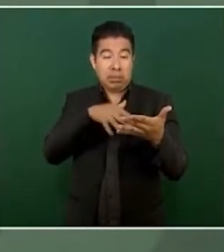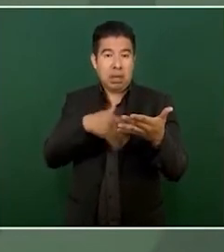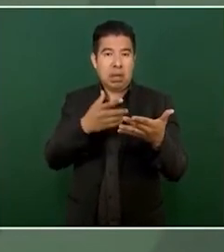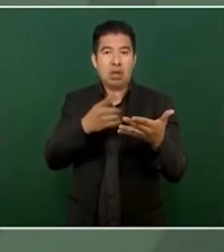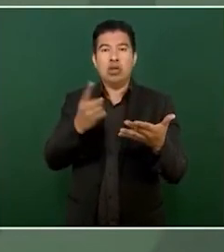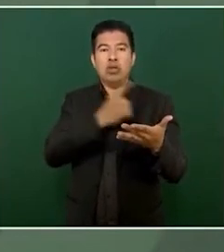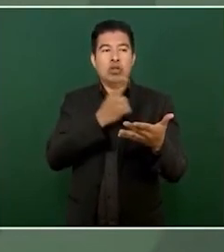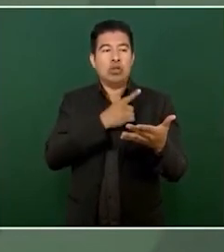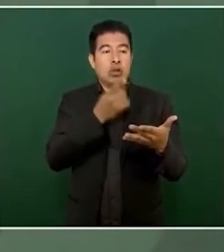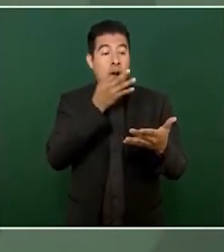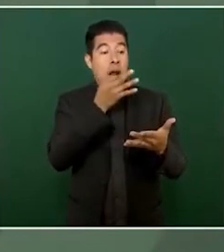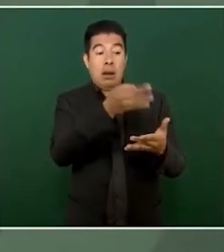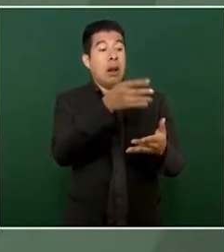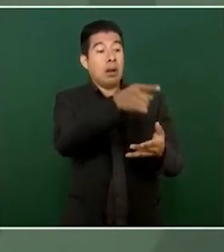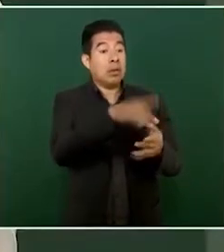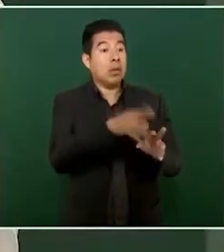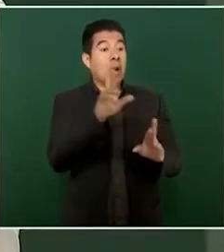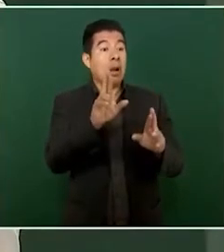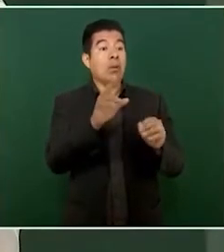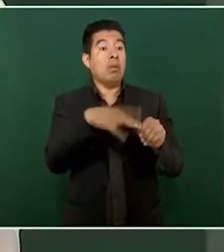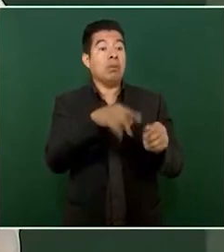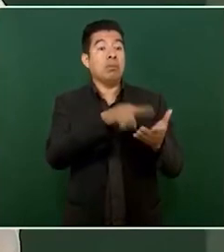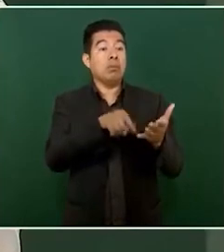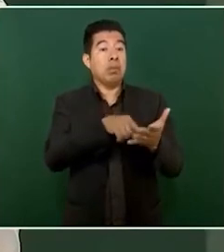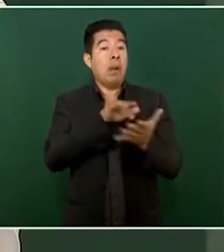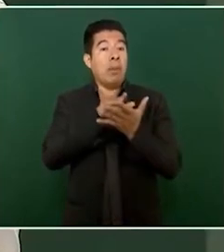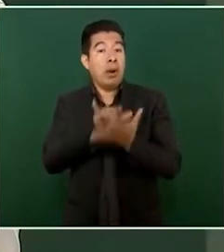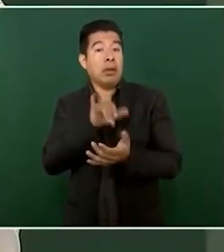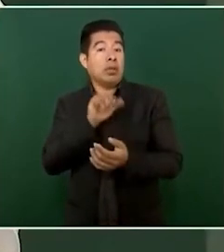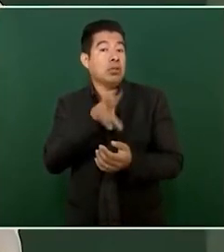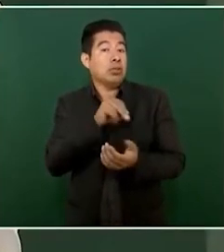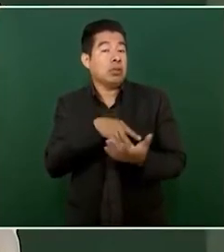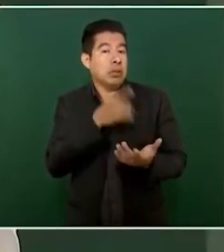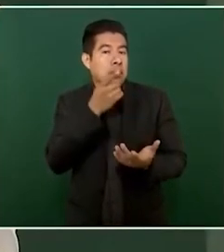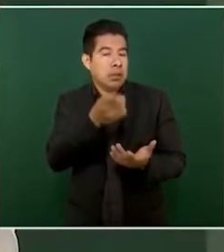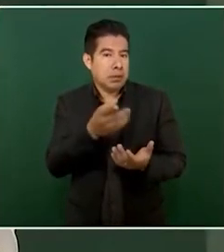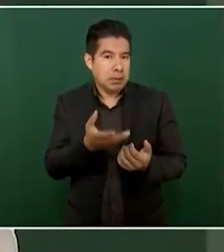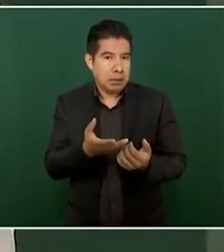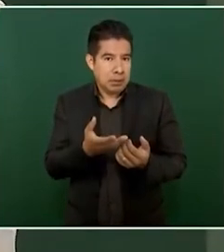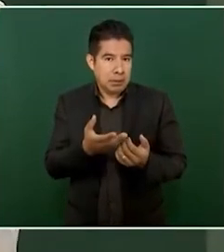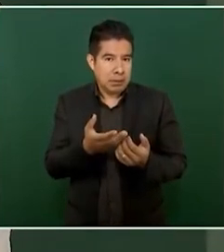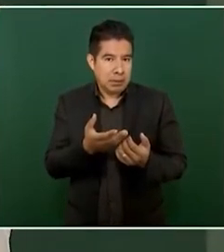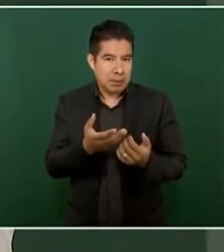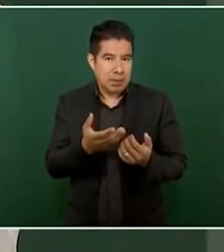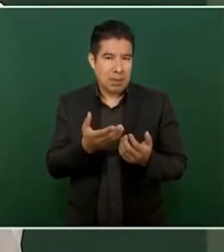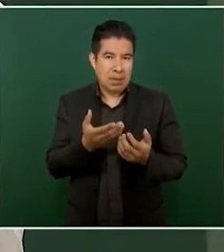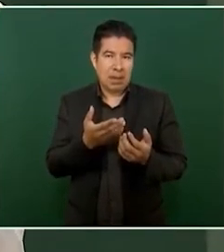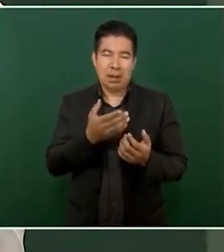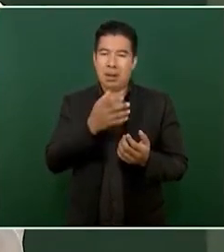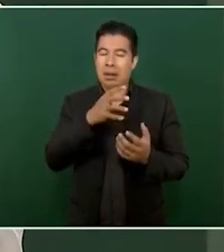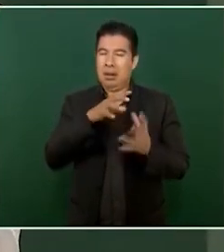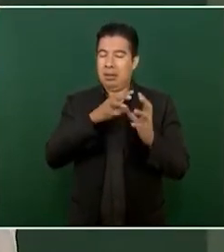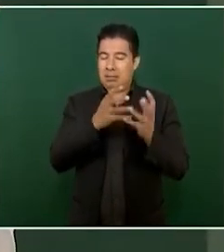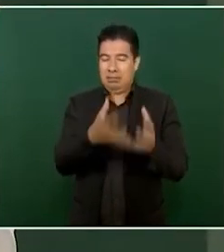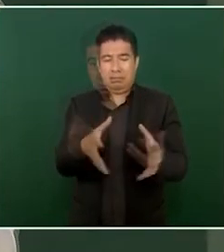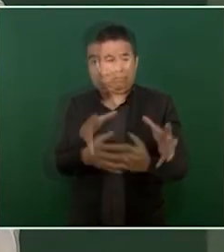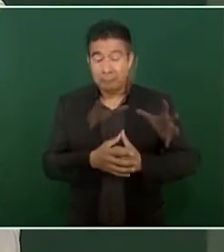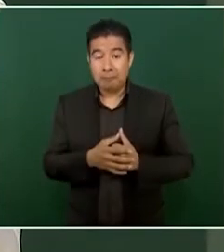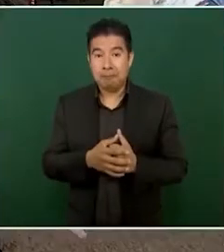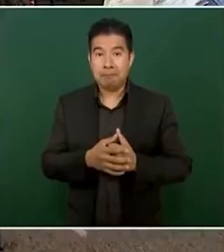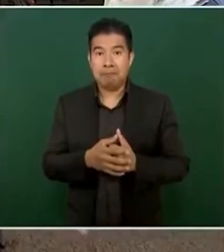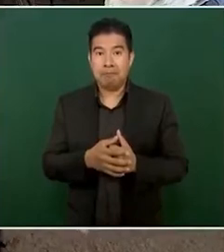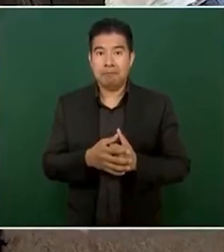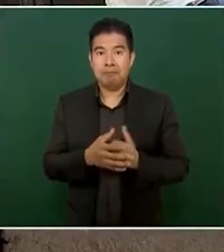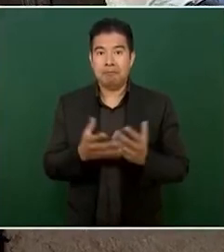pero ahora nos estamos enterando de que esto sucede en todo el mundo.